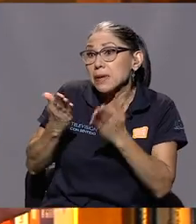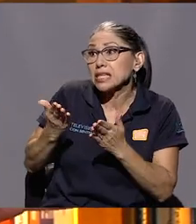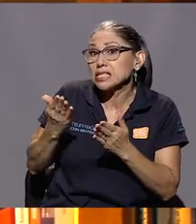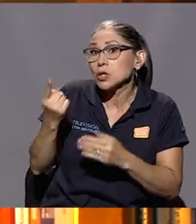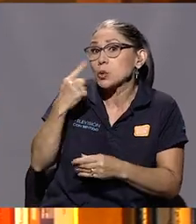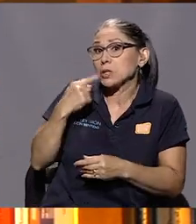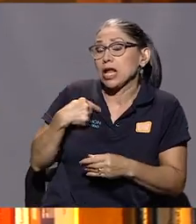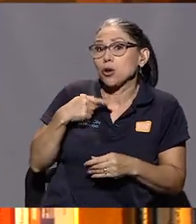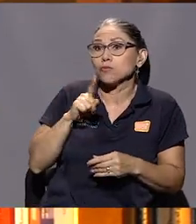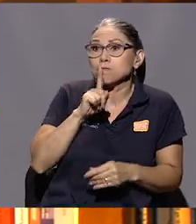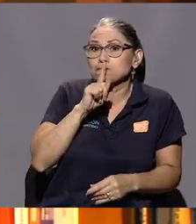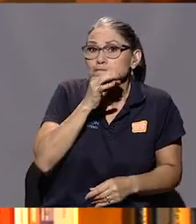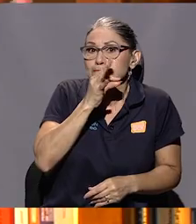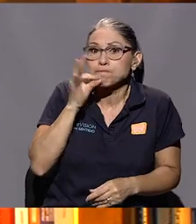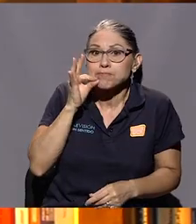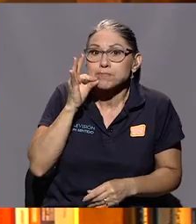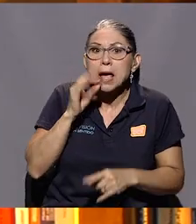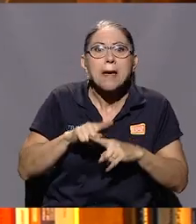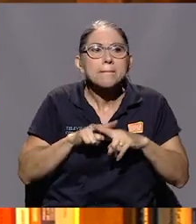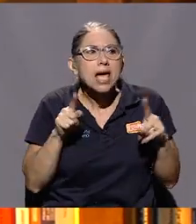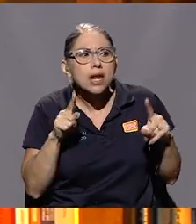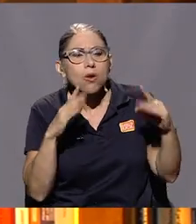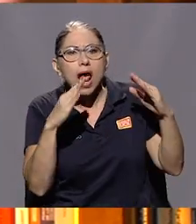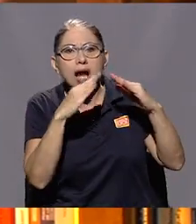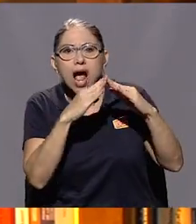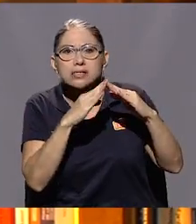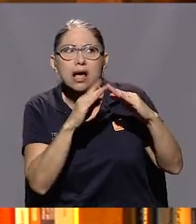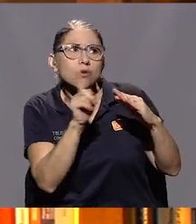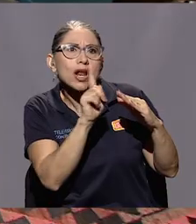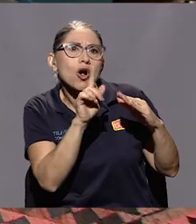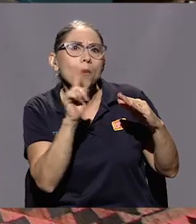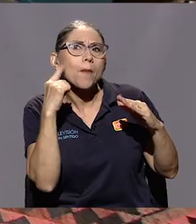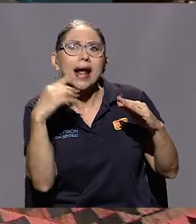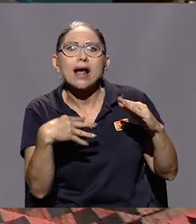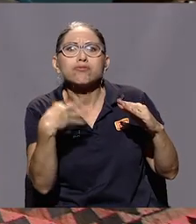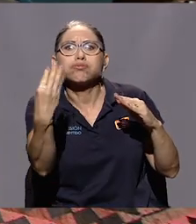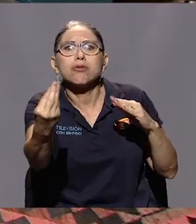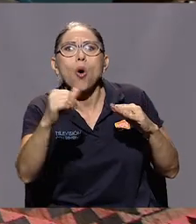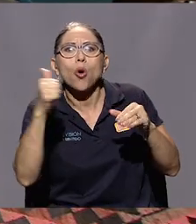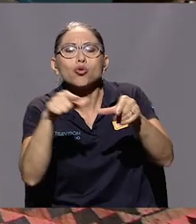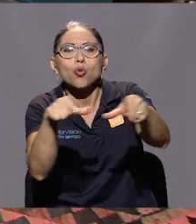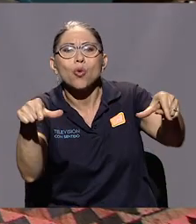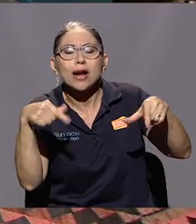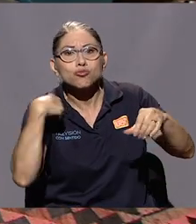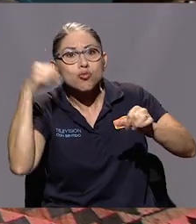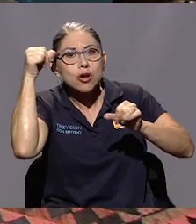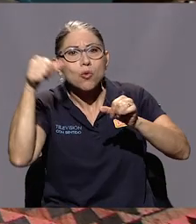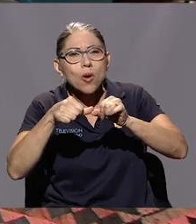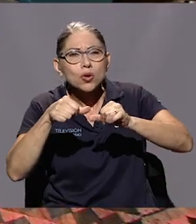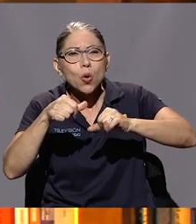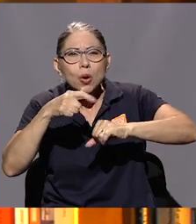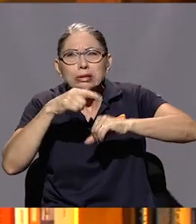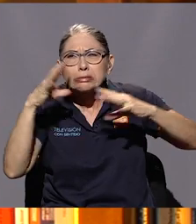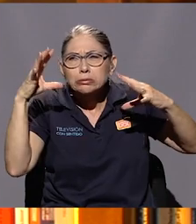había que contarlo. Pero la casa no daba como para que te llevaran a otro sitio. Y era una noche, eso sí lo recuerdo.